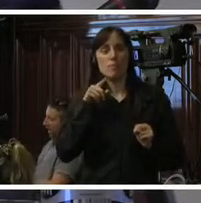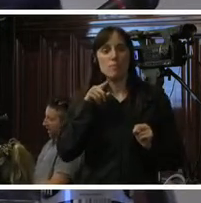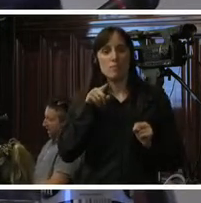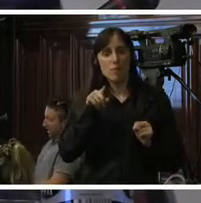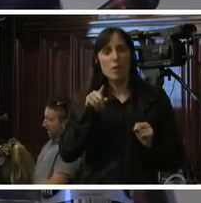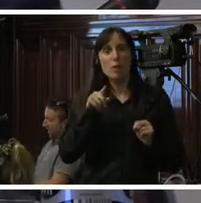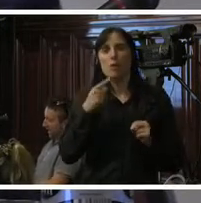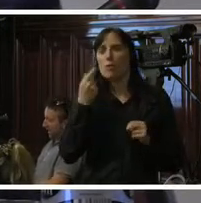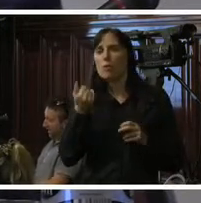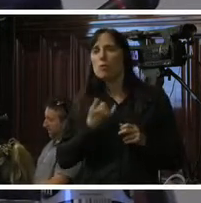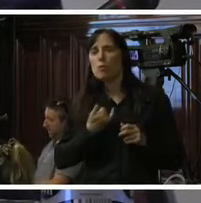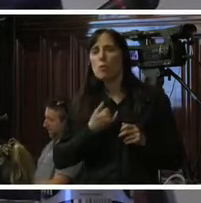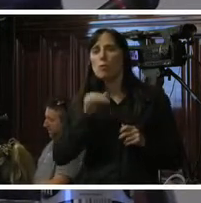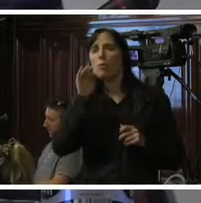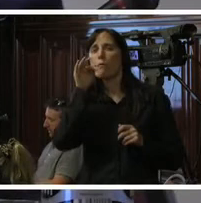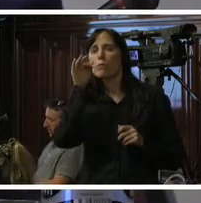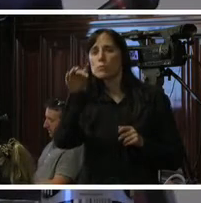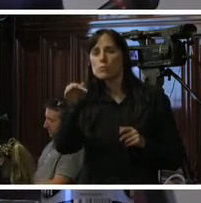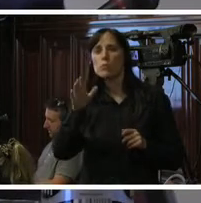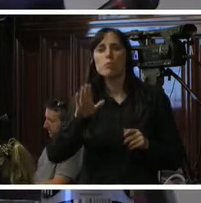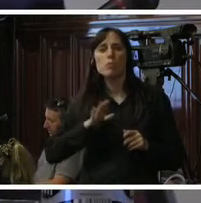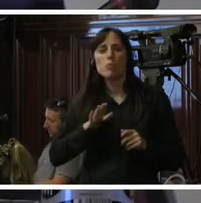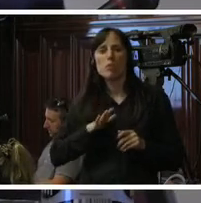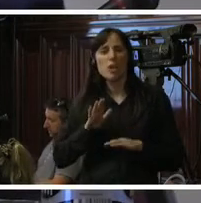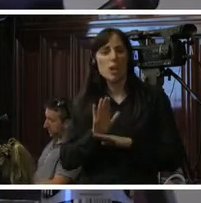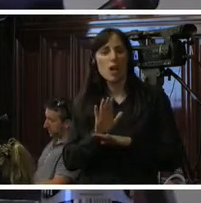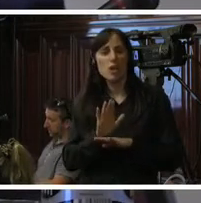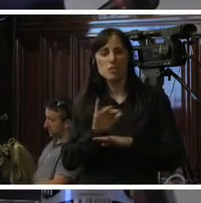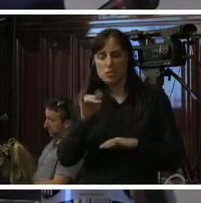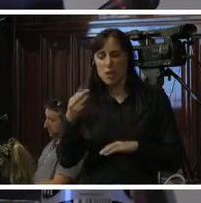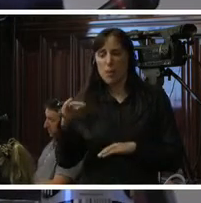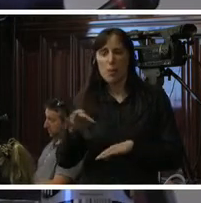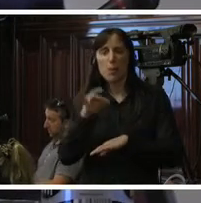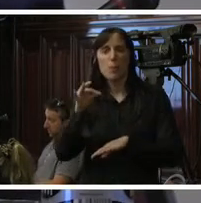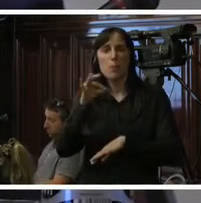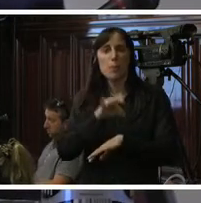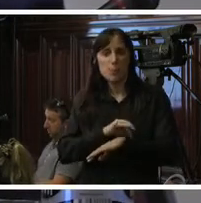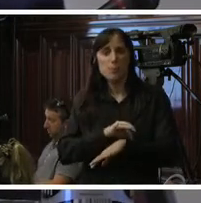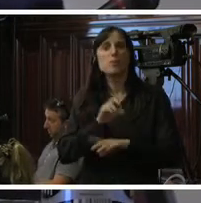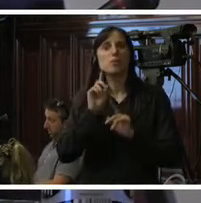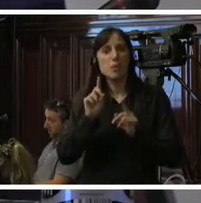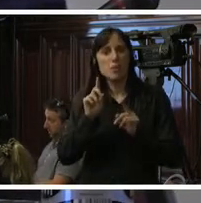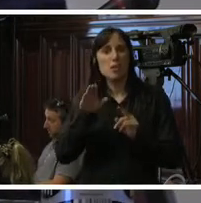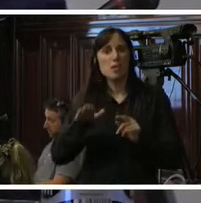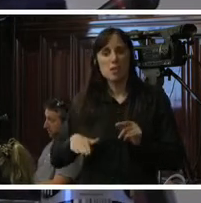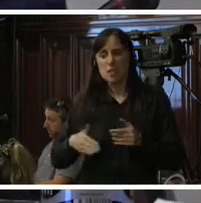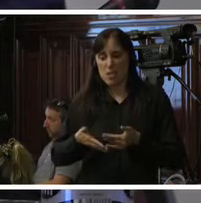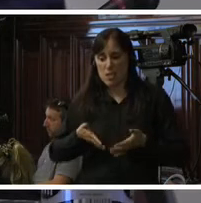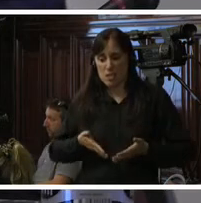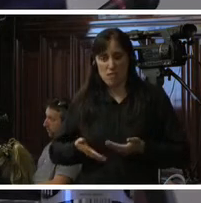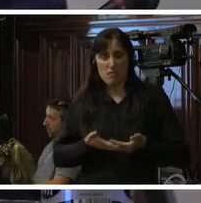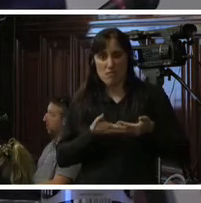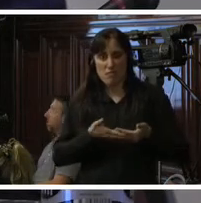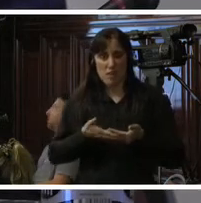nos ayude a ver cómo vamos a tratar a las mujeres que resultaron afectadas y sobre todo lamentablemente a los niños que van a nacer